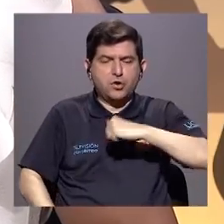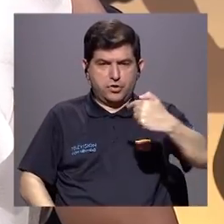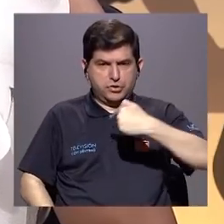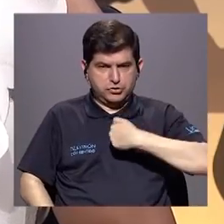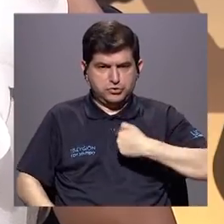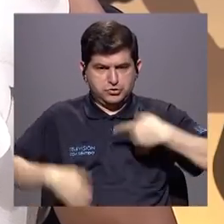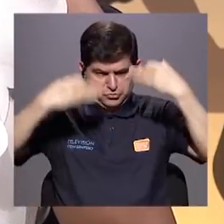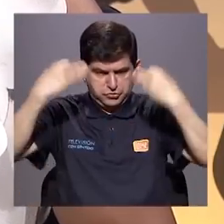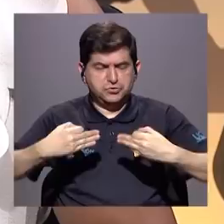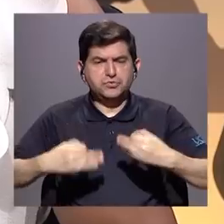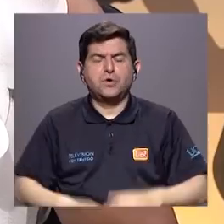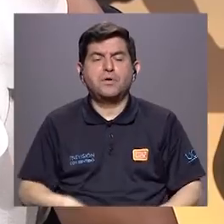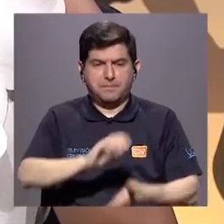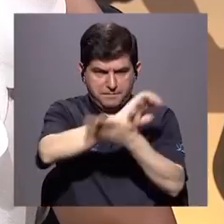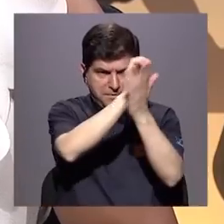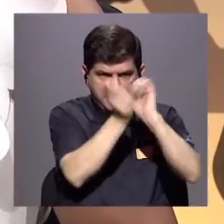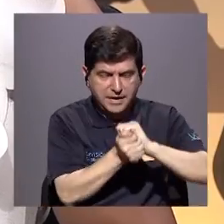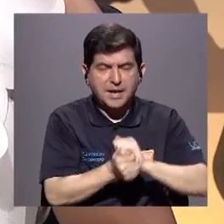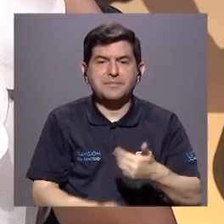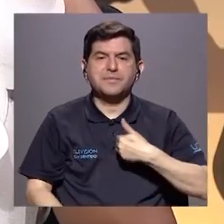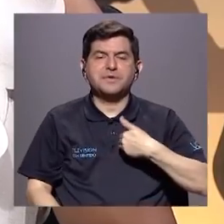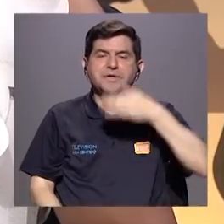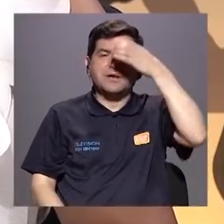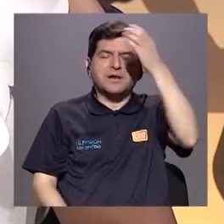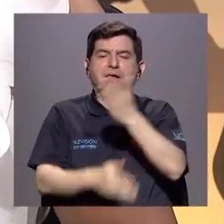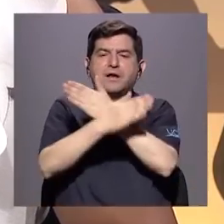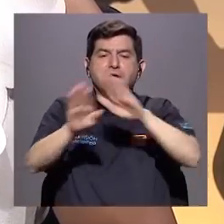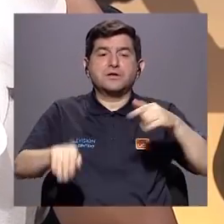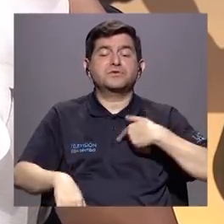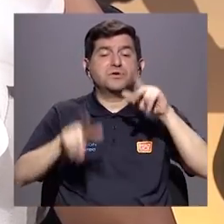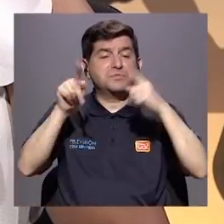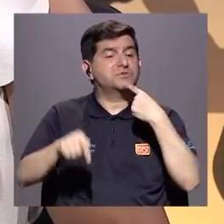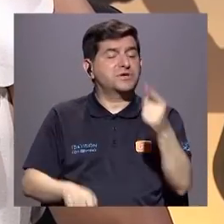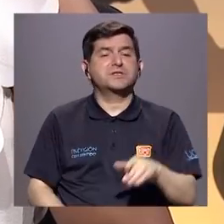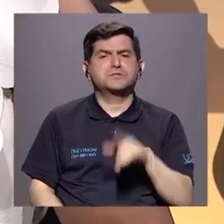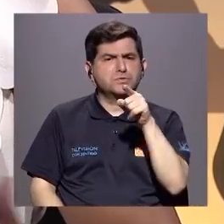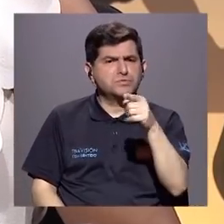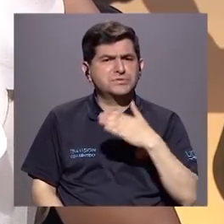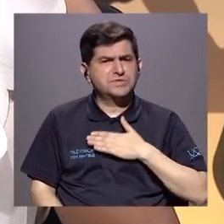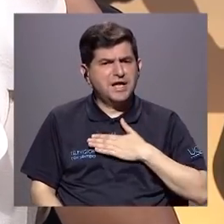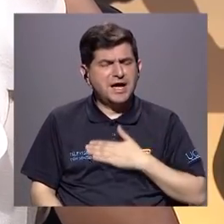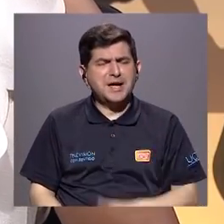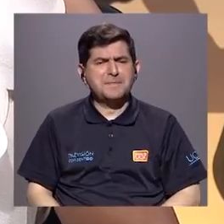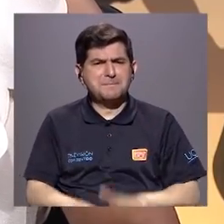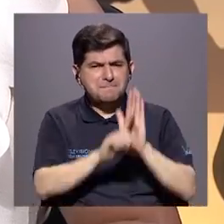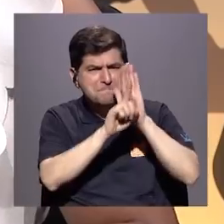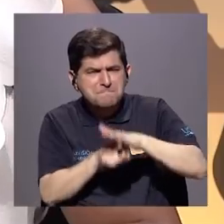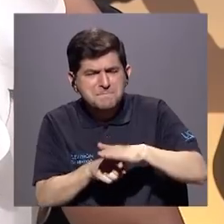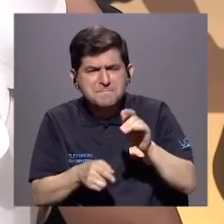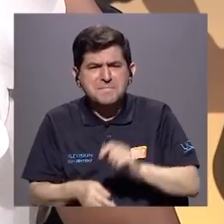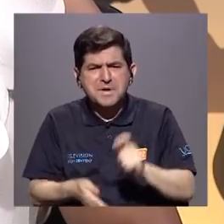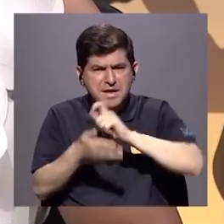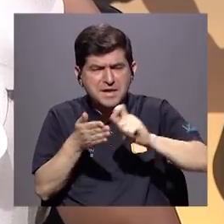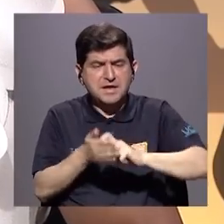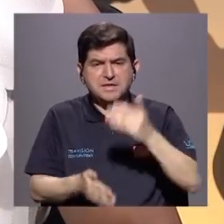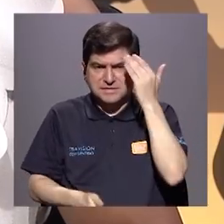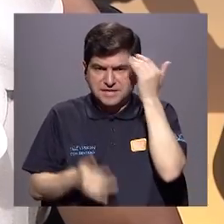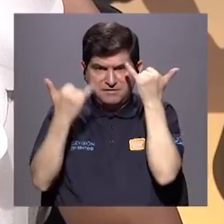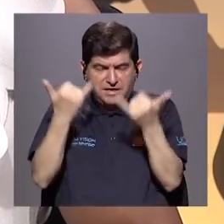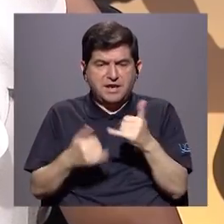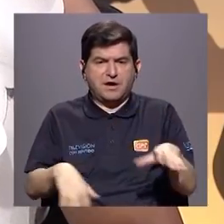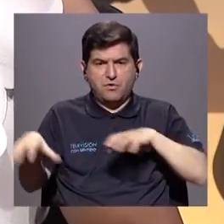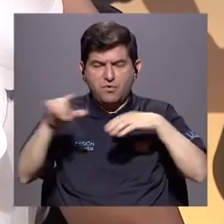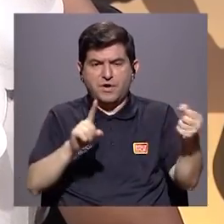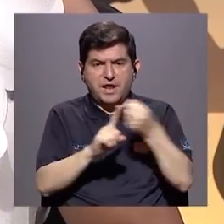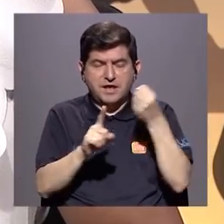para empezar a cambiar y poder tener una cultura de paz. Si yo soy de los que dice que me estás bulleando, minimizando la situación, hoy que entendemos que es un acto